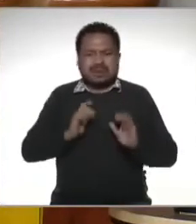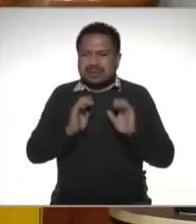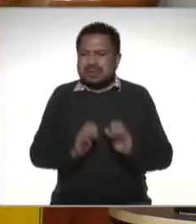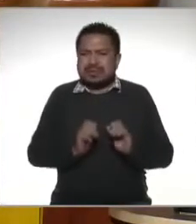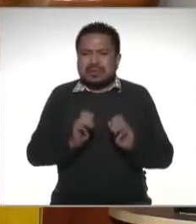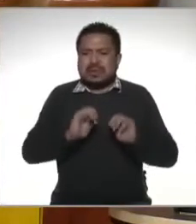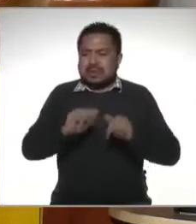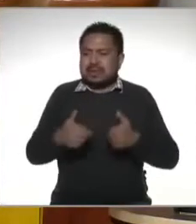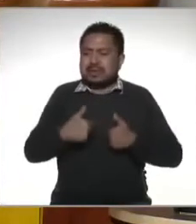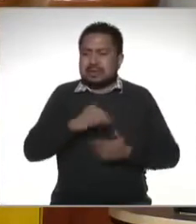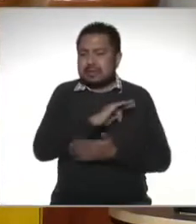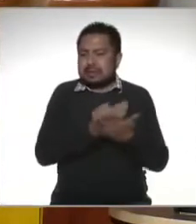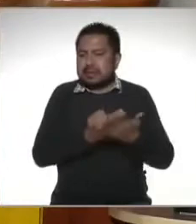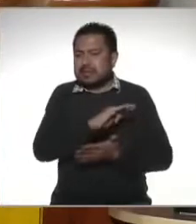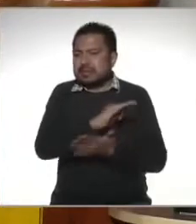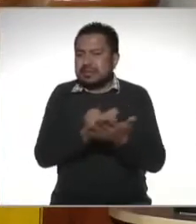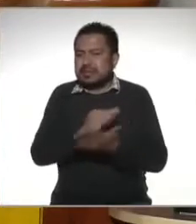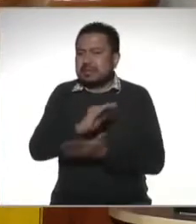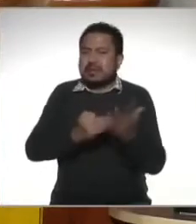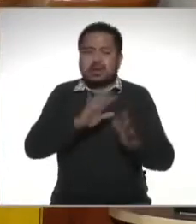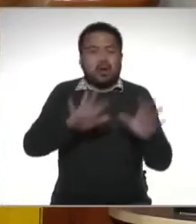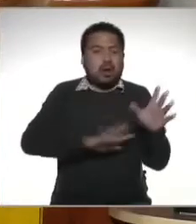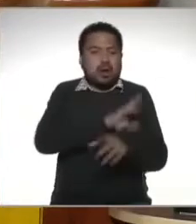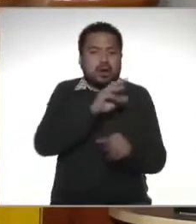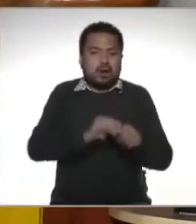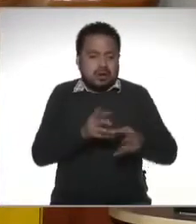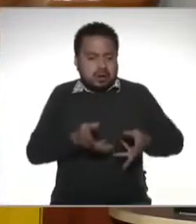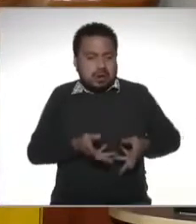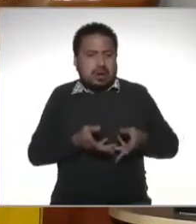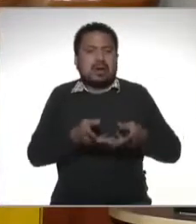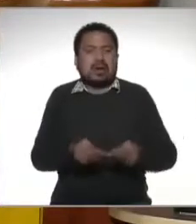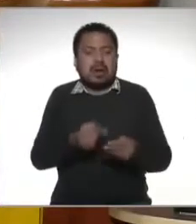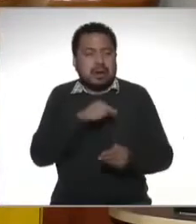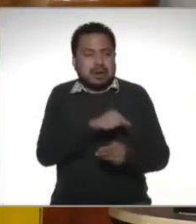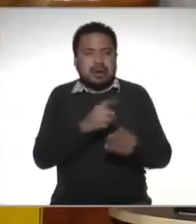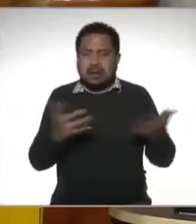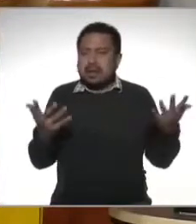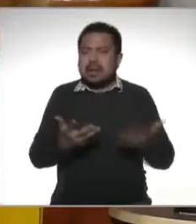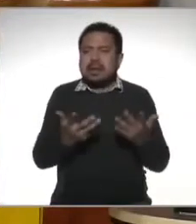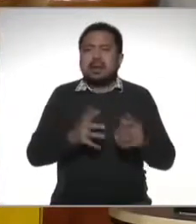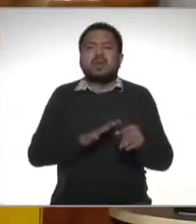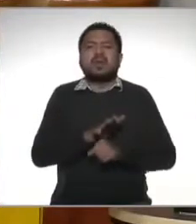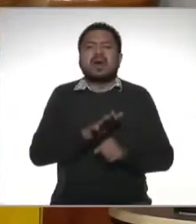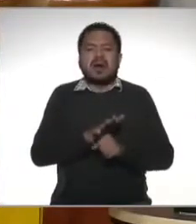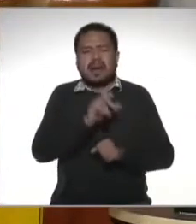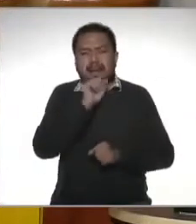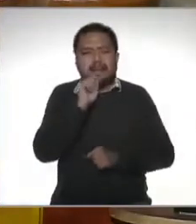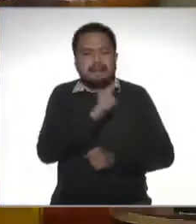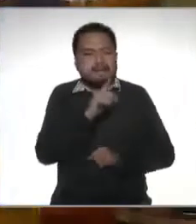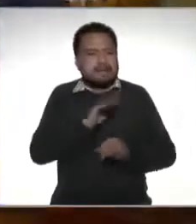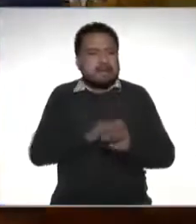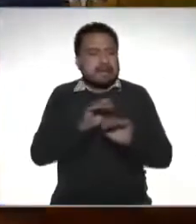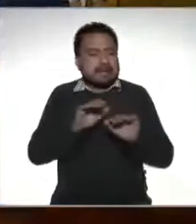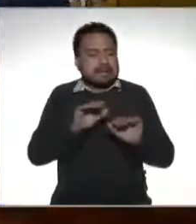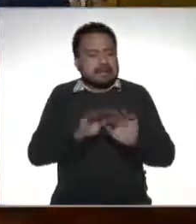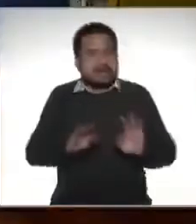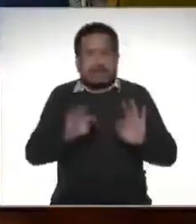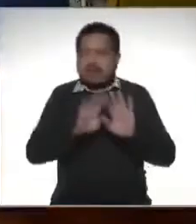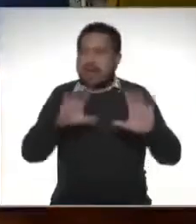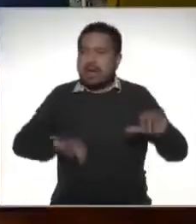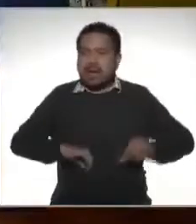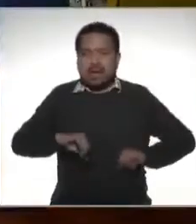recepción de sus comprobantes fiscales de todos los gastos y erogaciones que realice que son estrictamente indispensables para su actividad